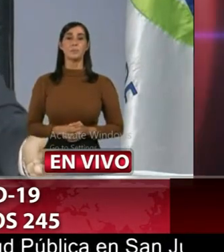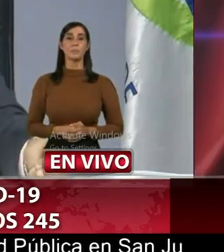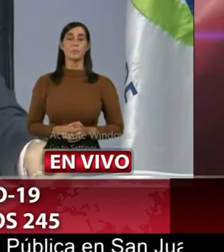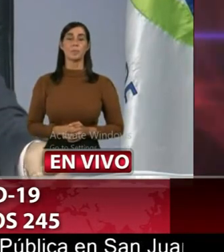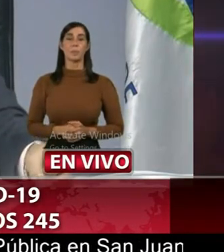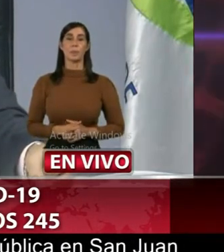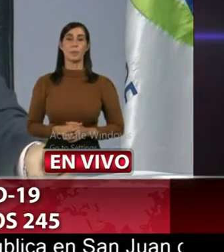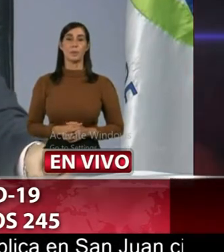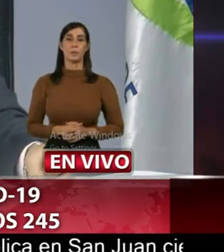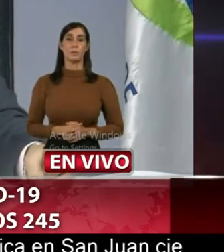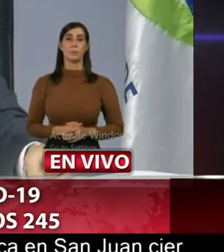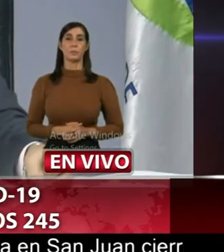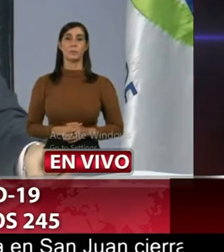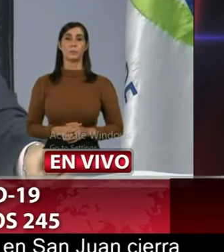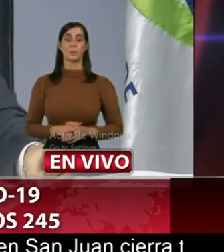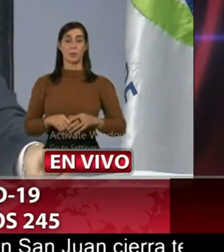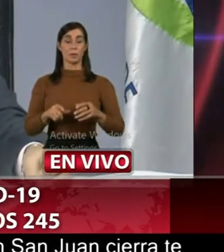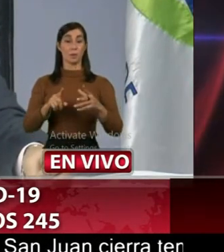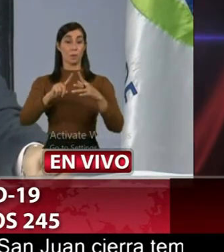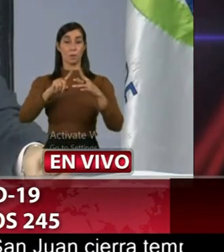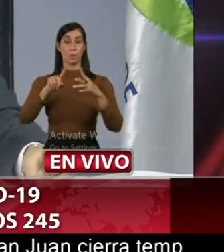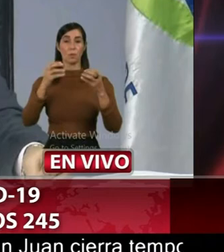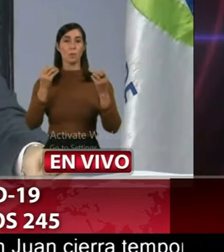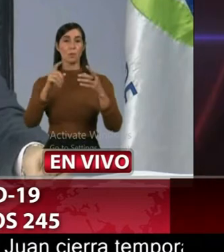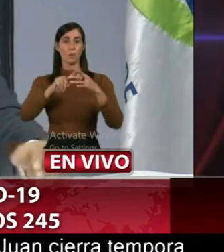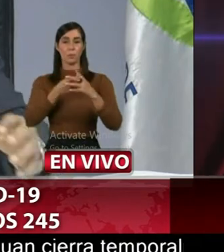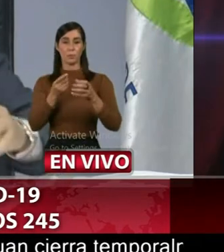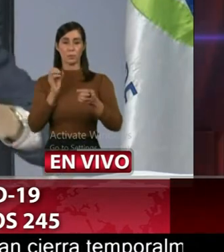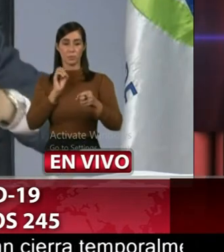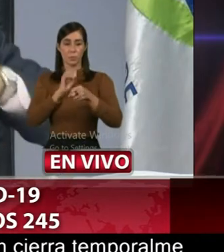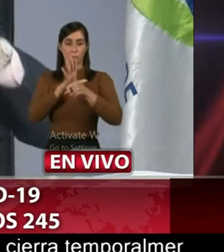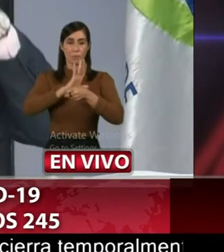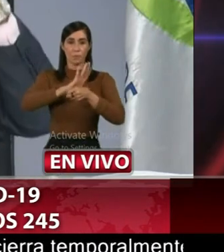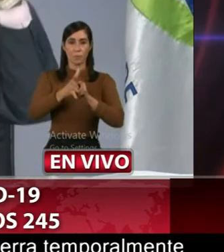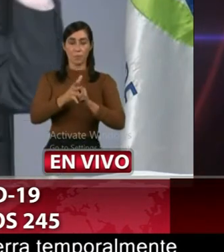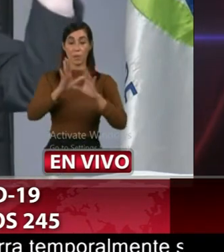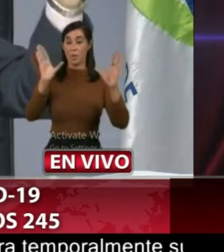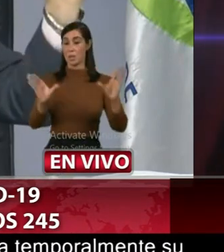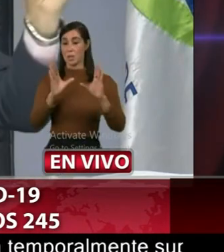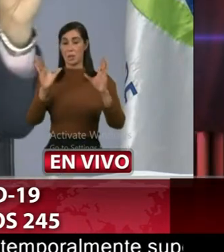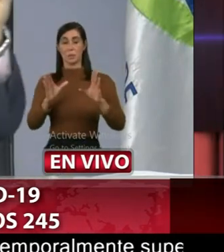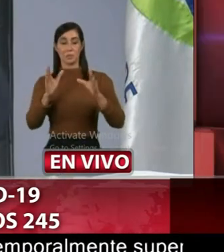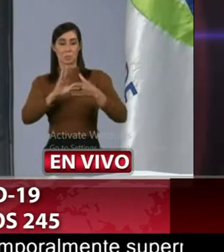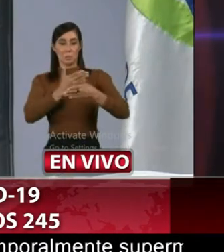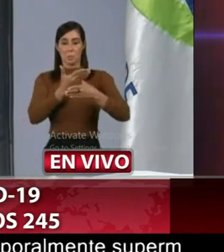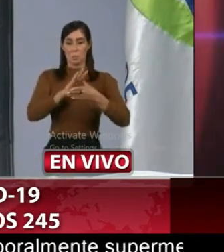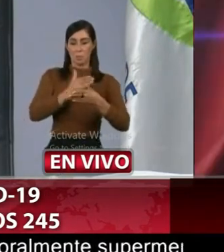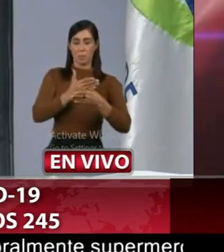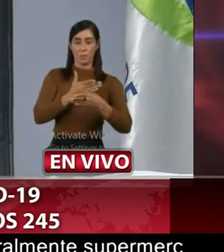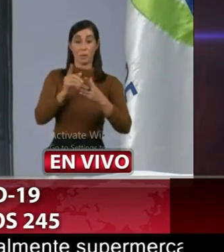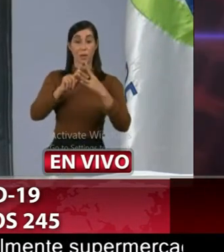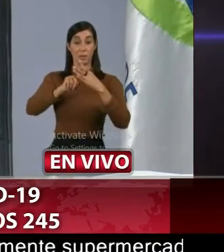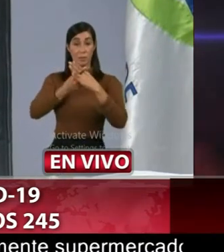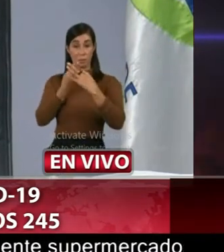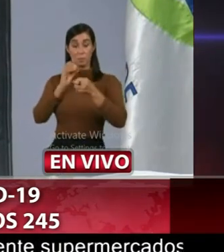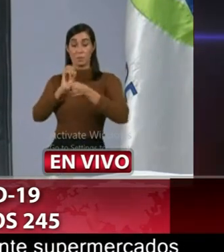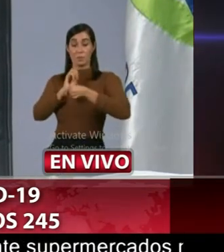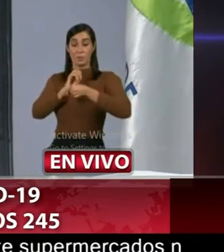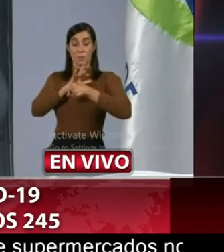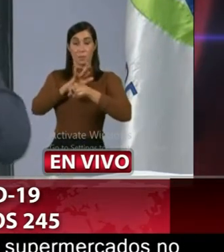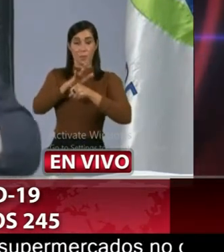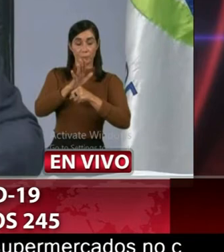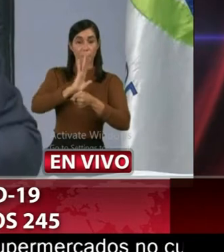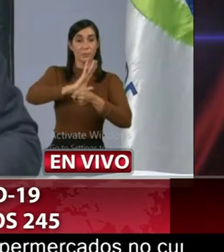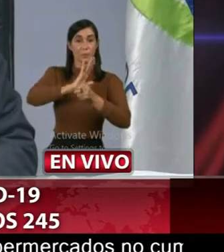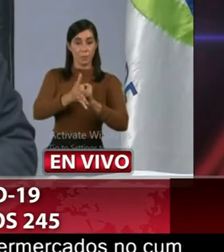actividades sociales ya conocidas por todos ustedes y me refería al comportamiento epidemiológico